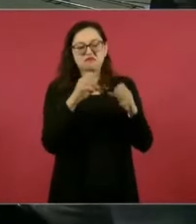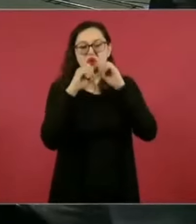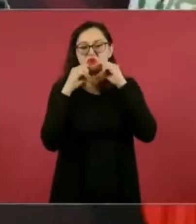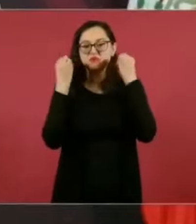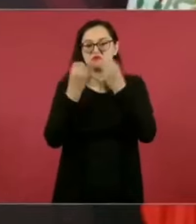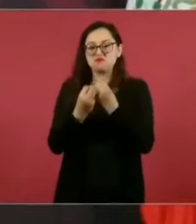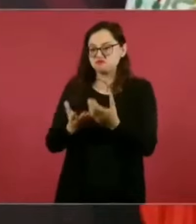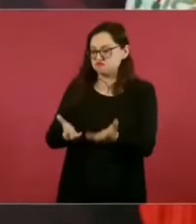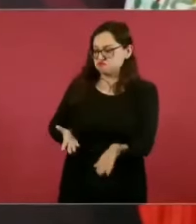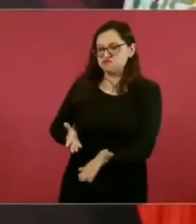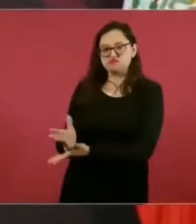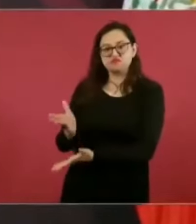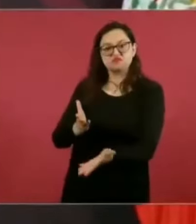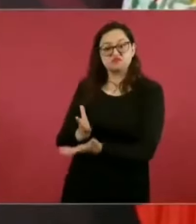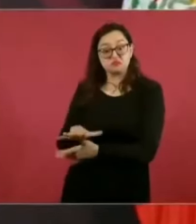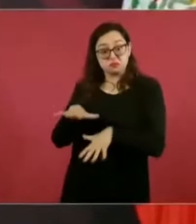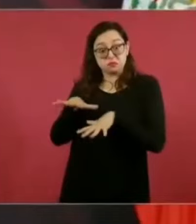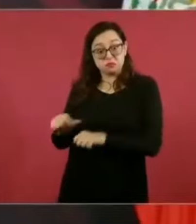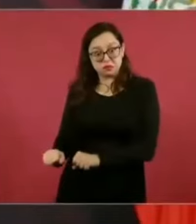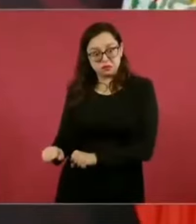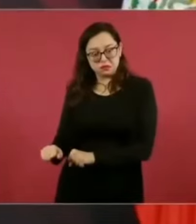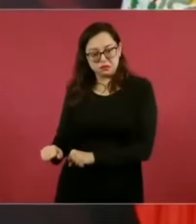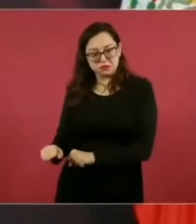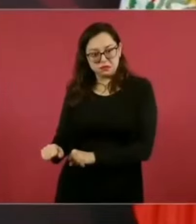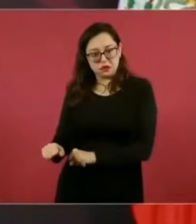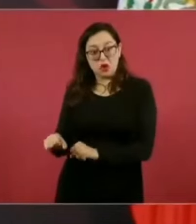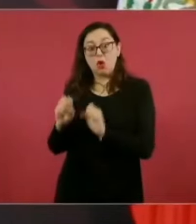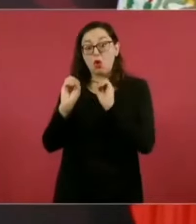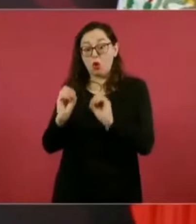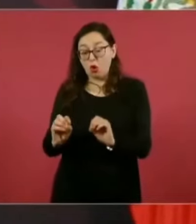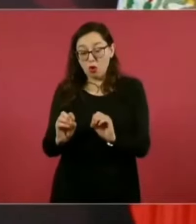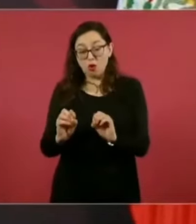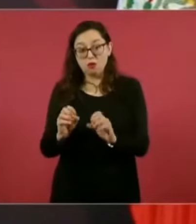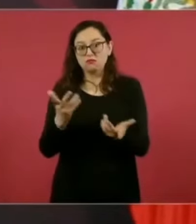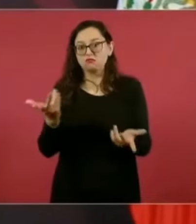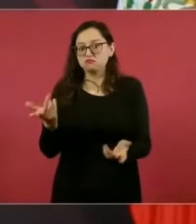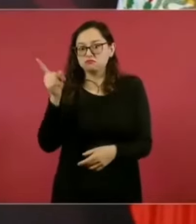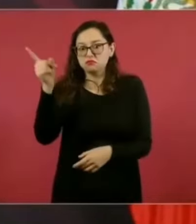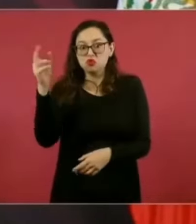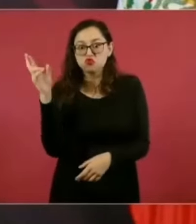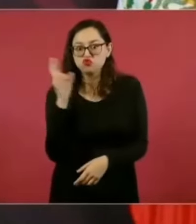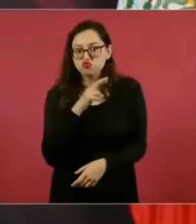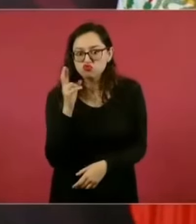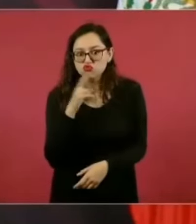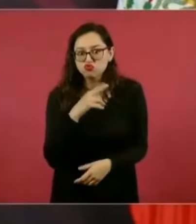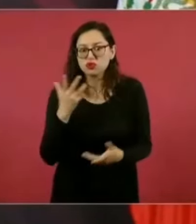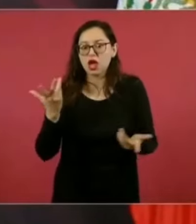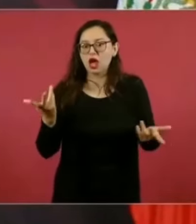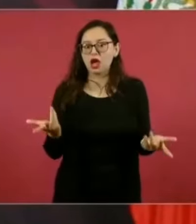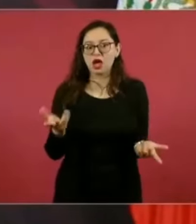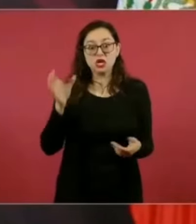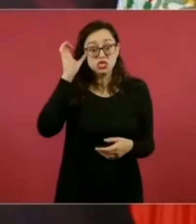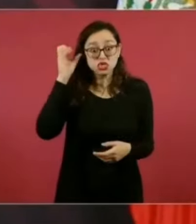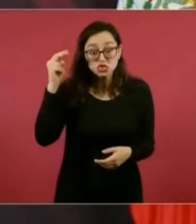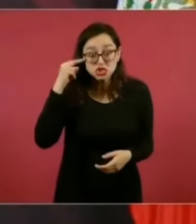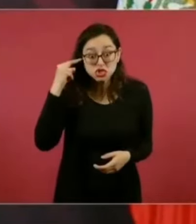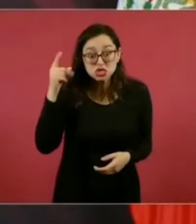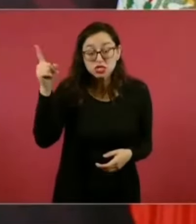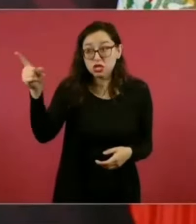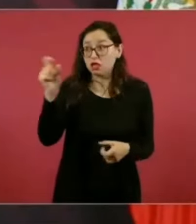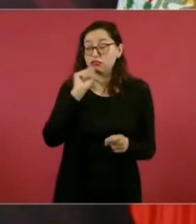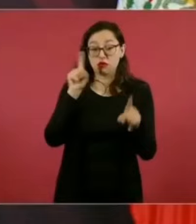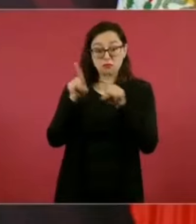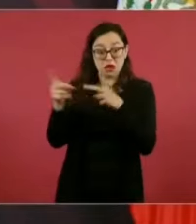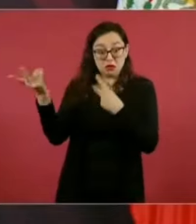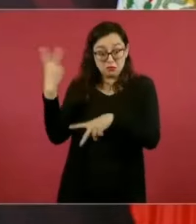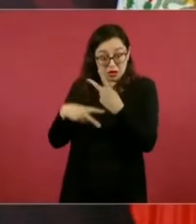en el caso de Estados Unidos, o de Rusia o de China, para